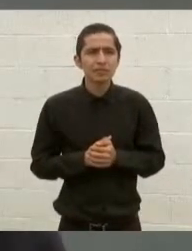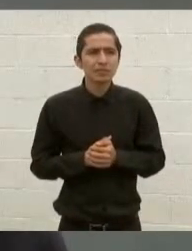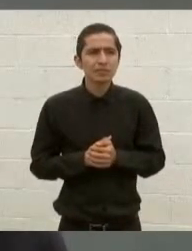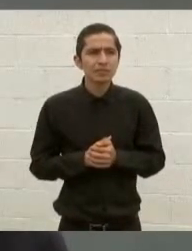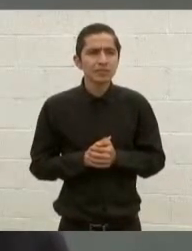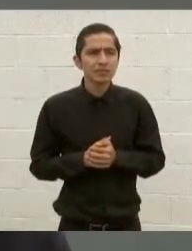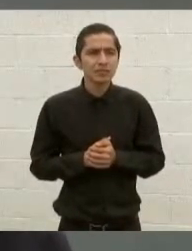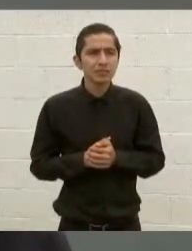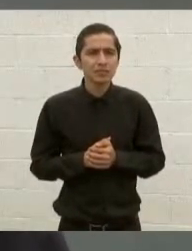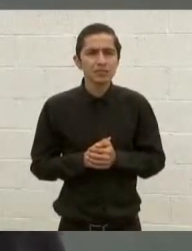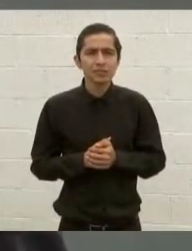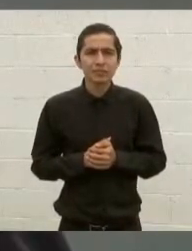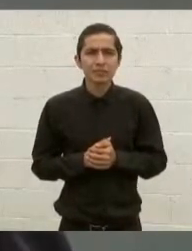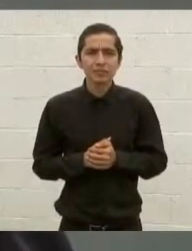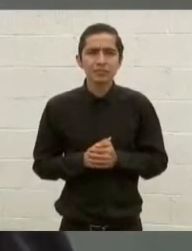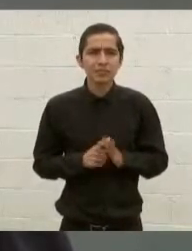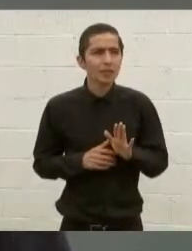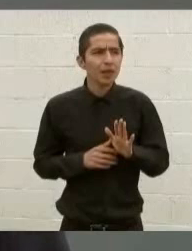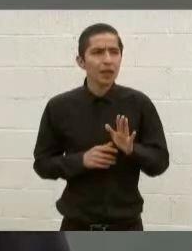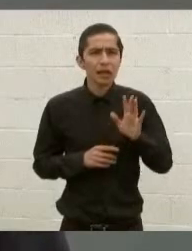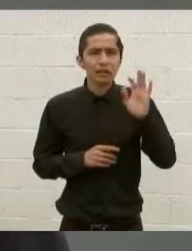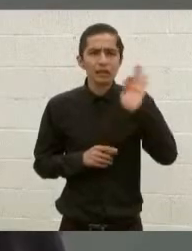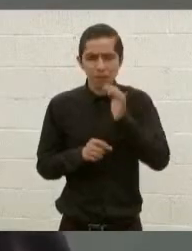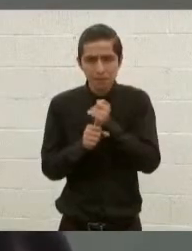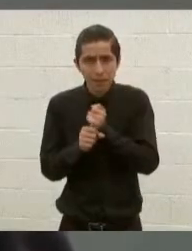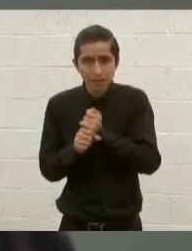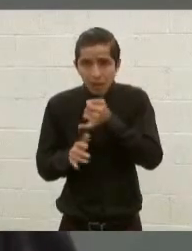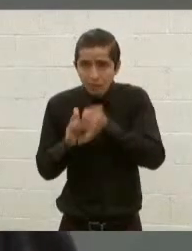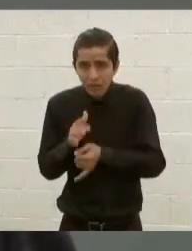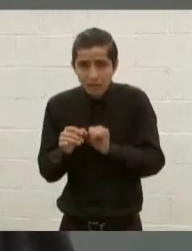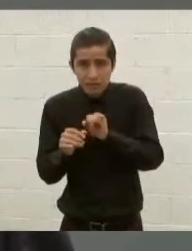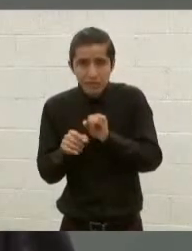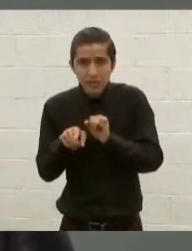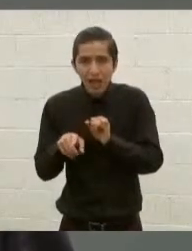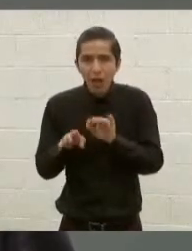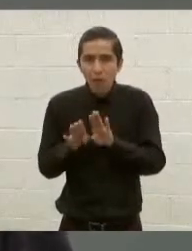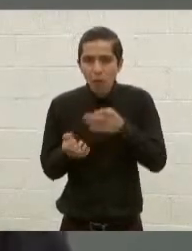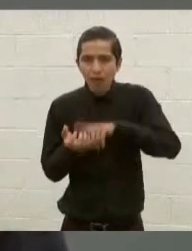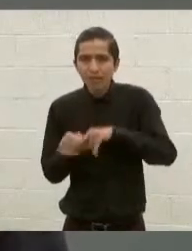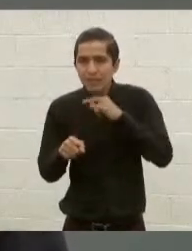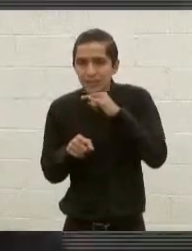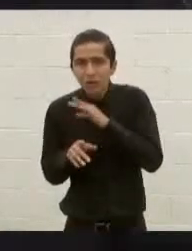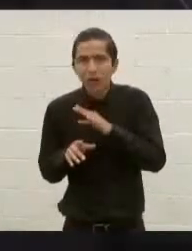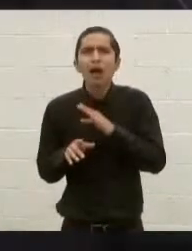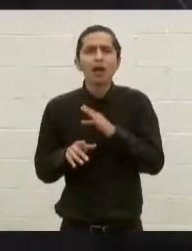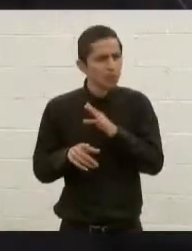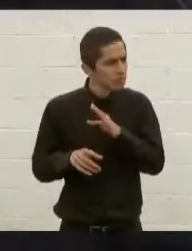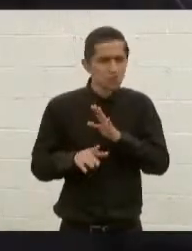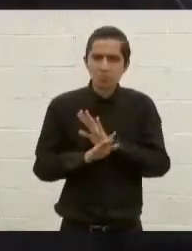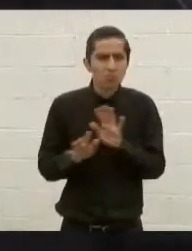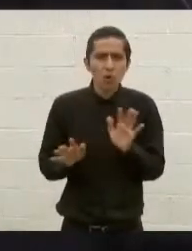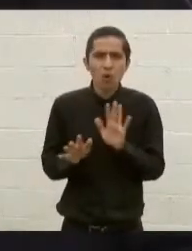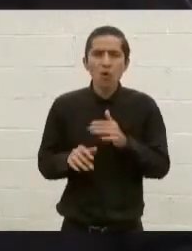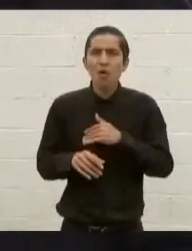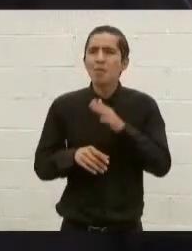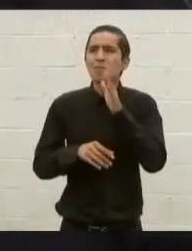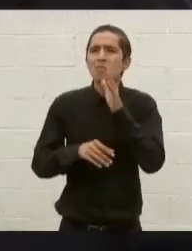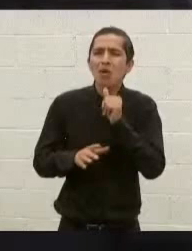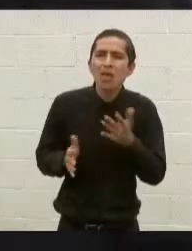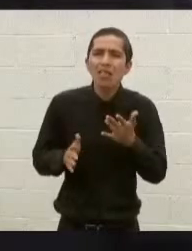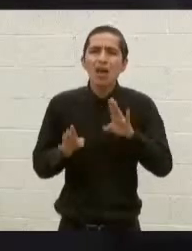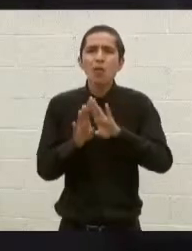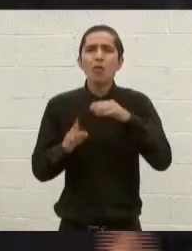¿No se descarta como línea de investigación? No se puede descartar ninguna, pero en este momento no podemos